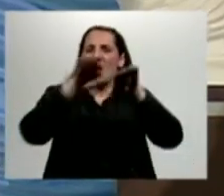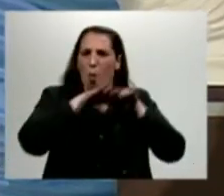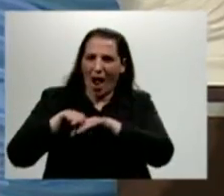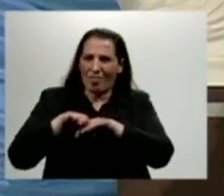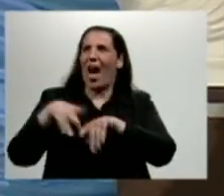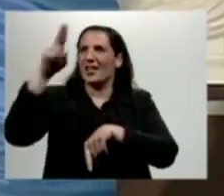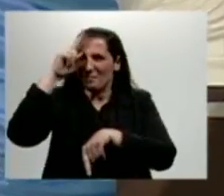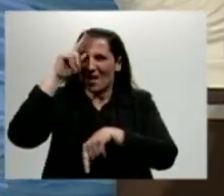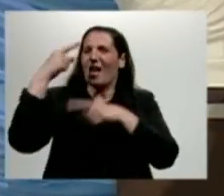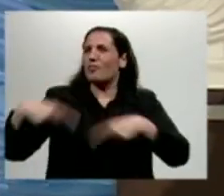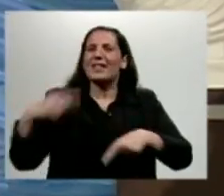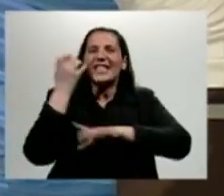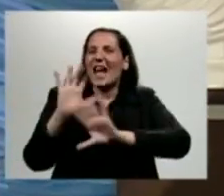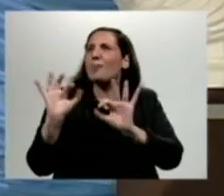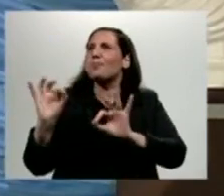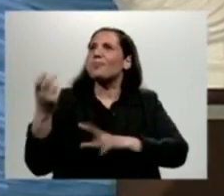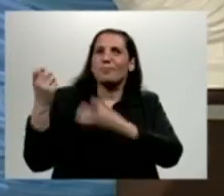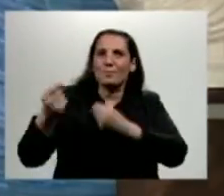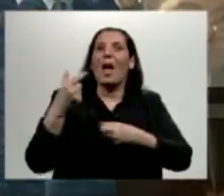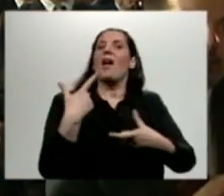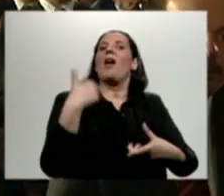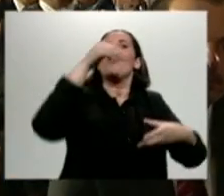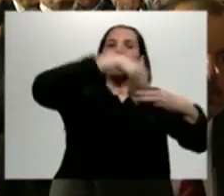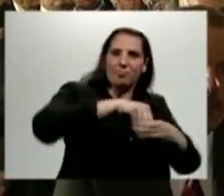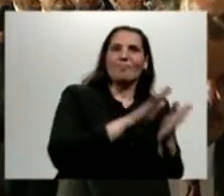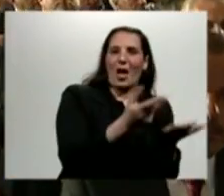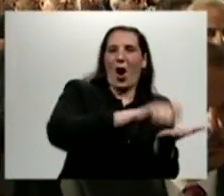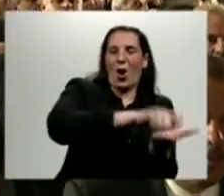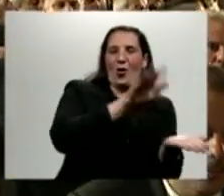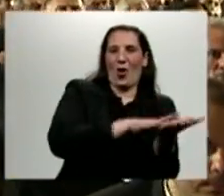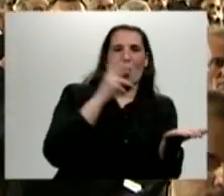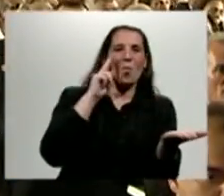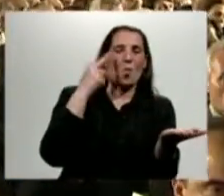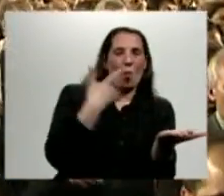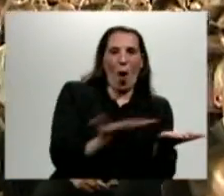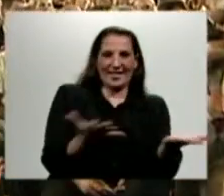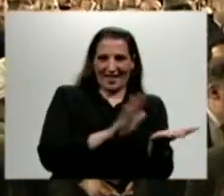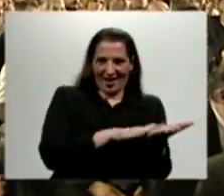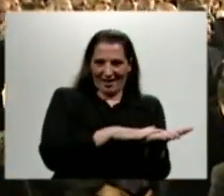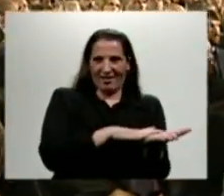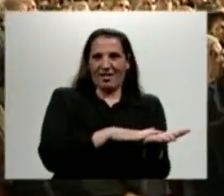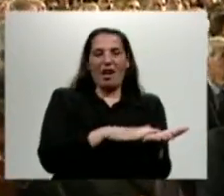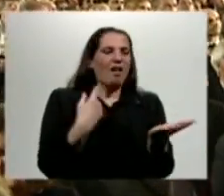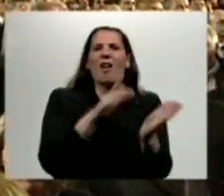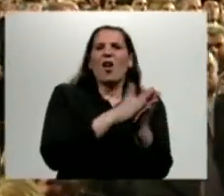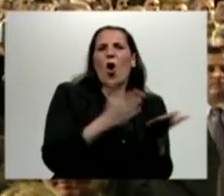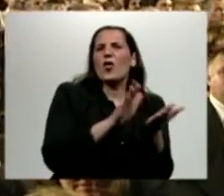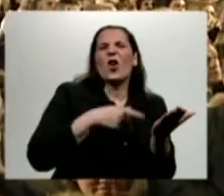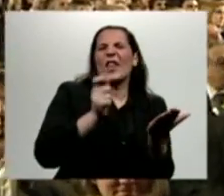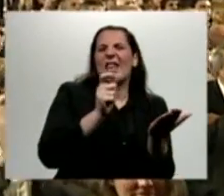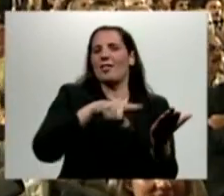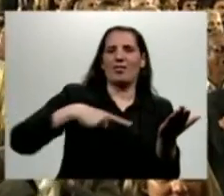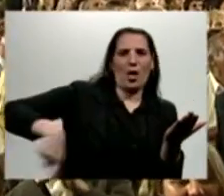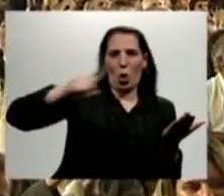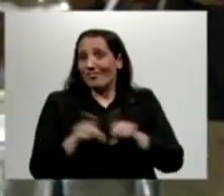plasmadas precisamente en un código que nos represente a todos y que sea un